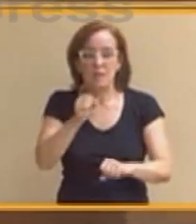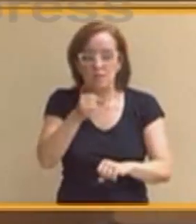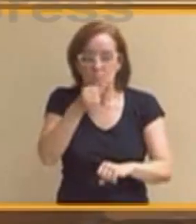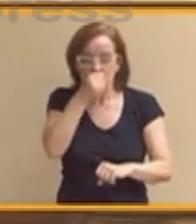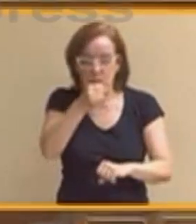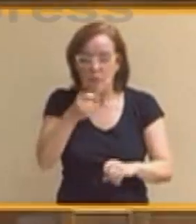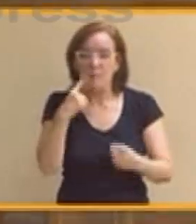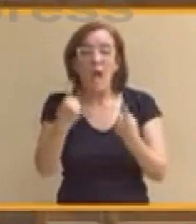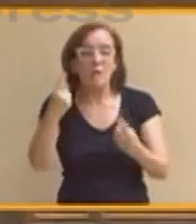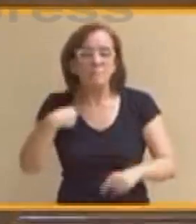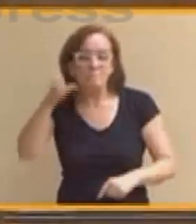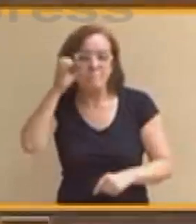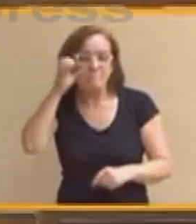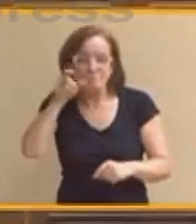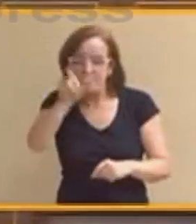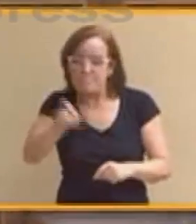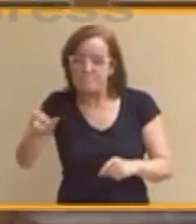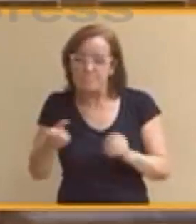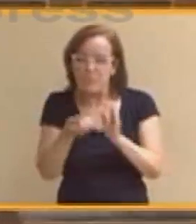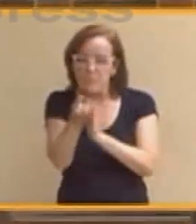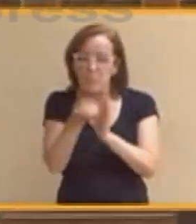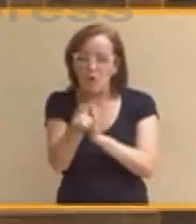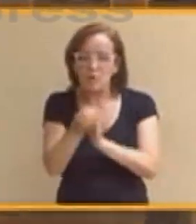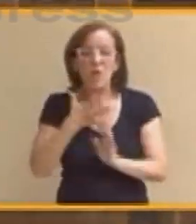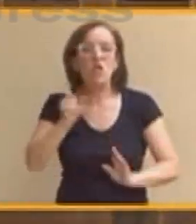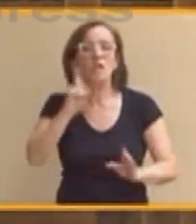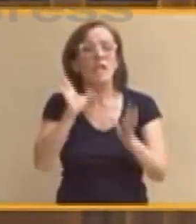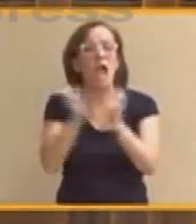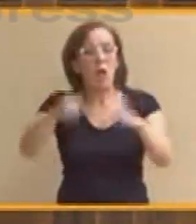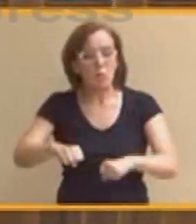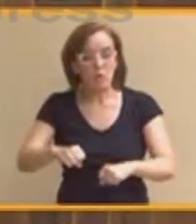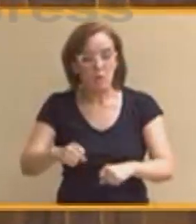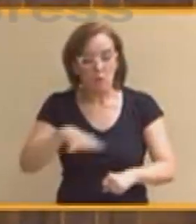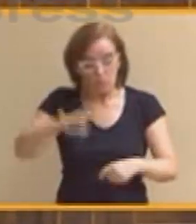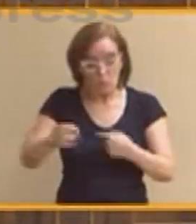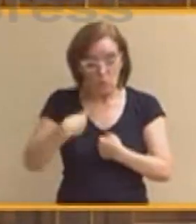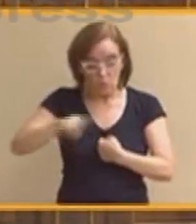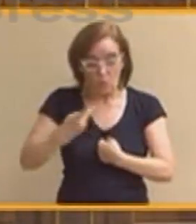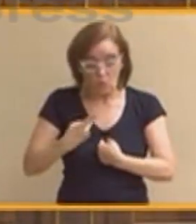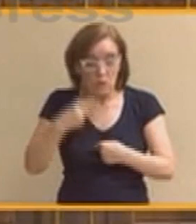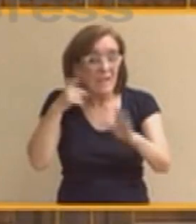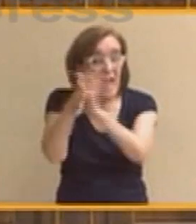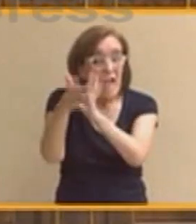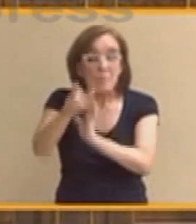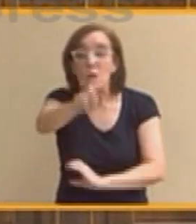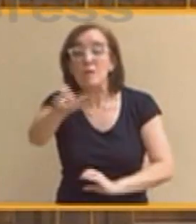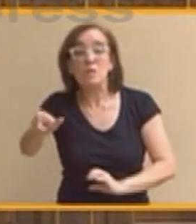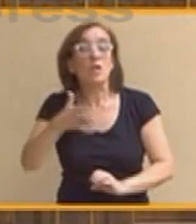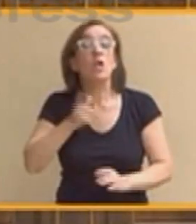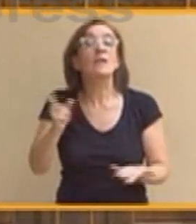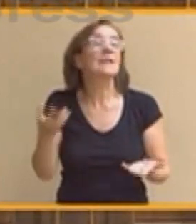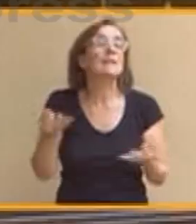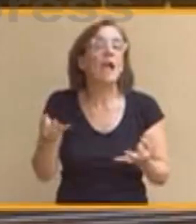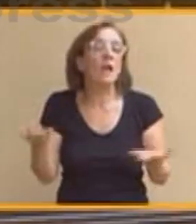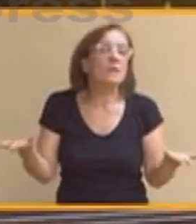de sus portavoces decir que ustedes no quieren un acuerdo con nosotros. Bueno, entonces explíquenle a los ciudadanos que ustedes lo que quieren es que se